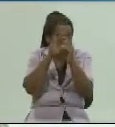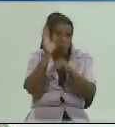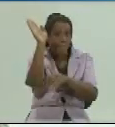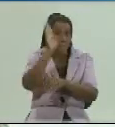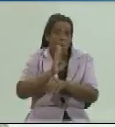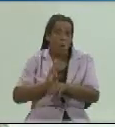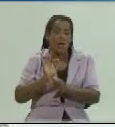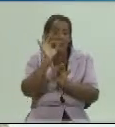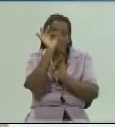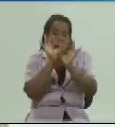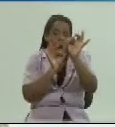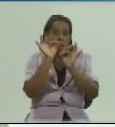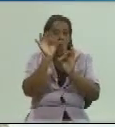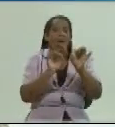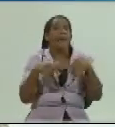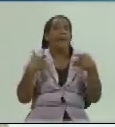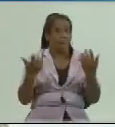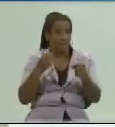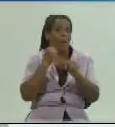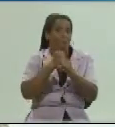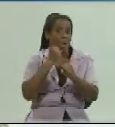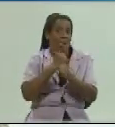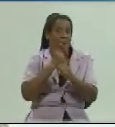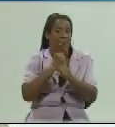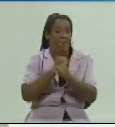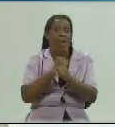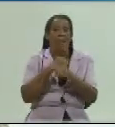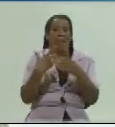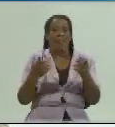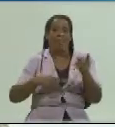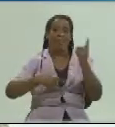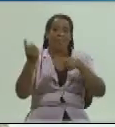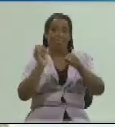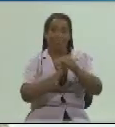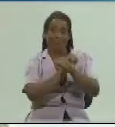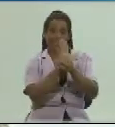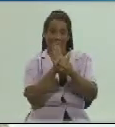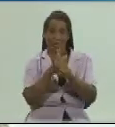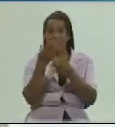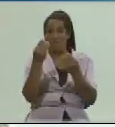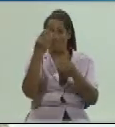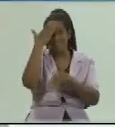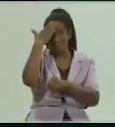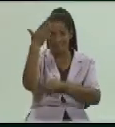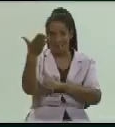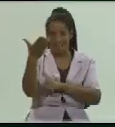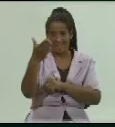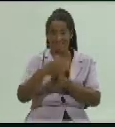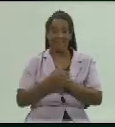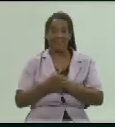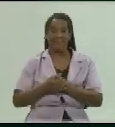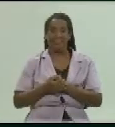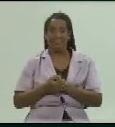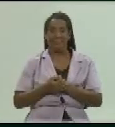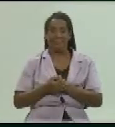molecular y su impacto en el enfrentamiento contra la pandemia muchísimas gracias para